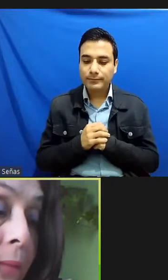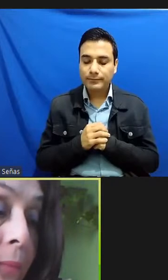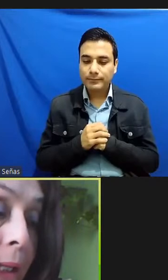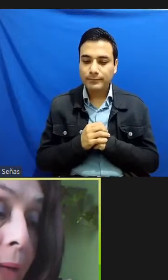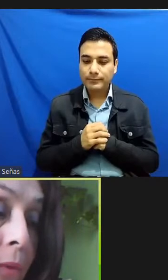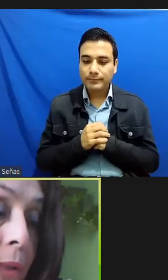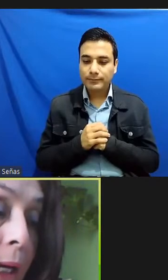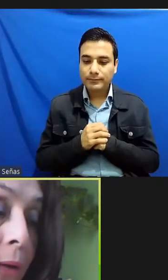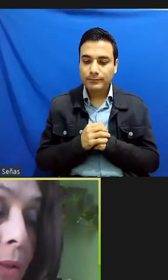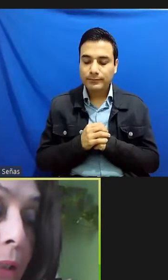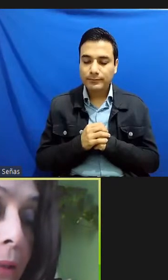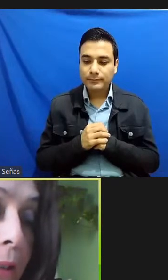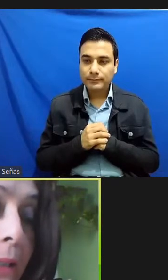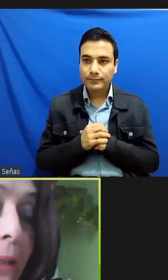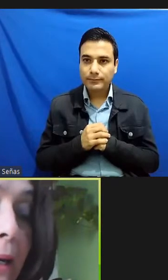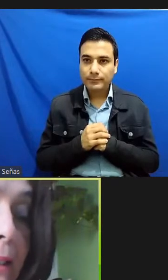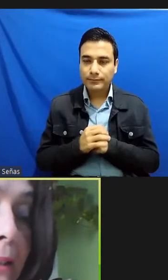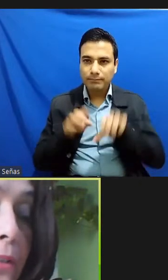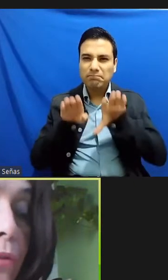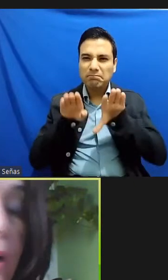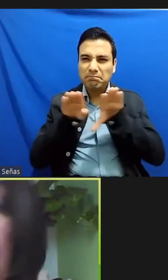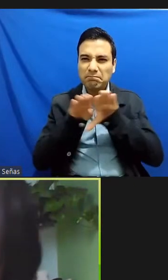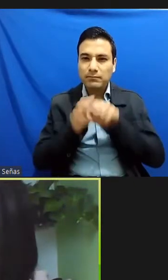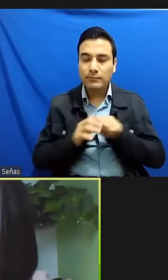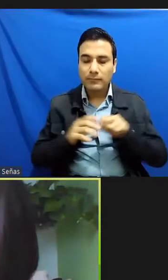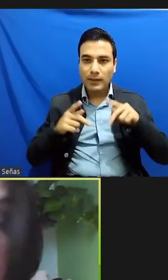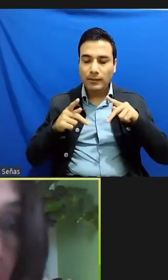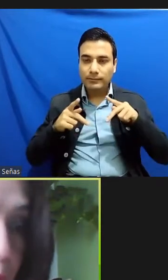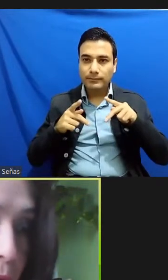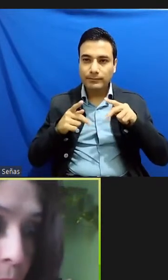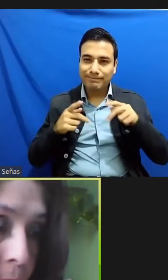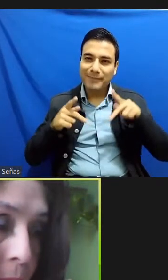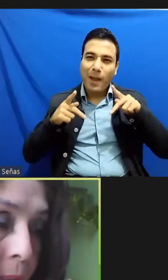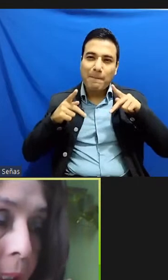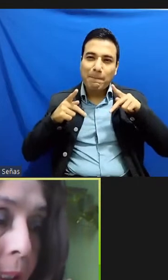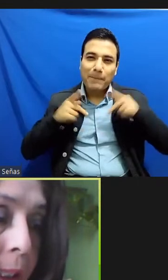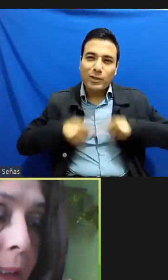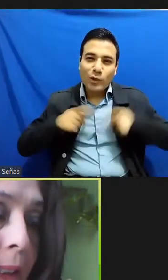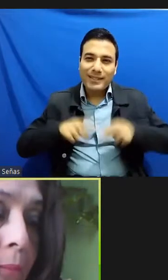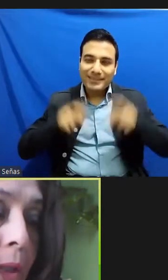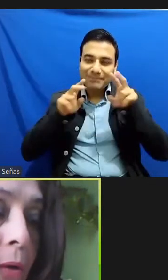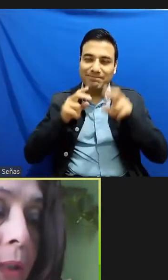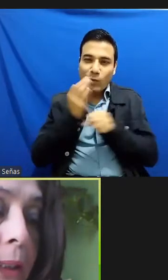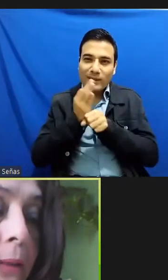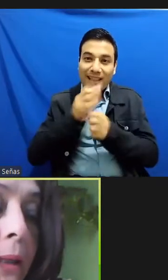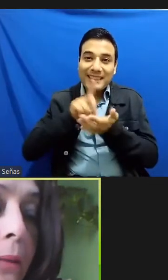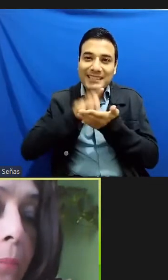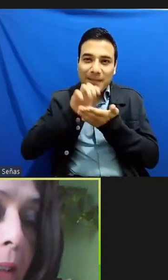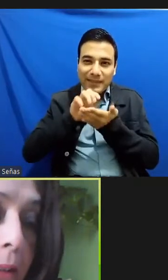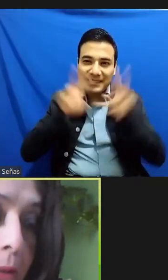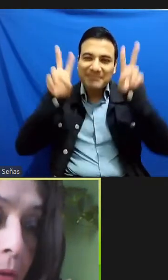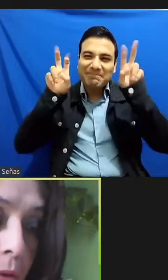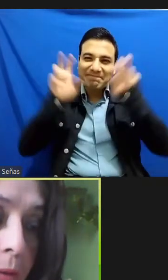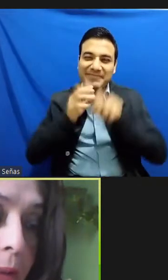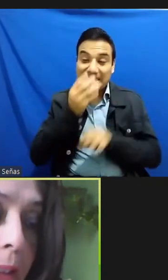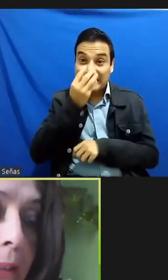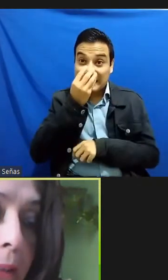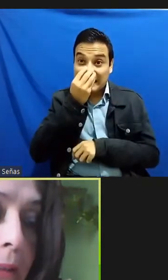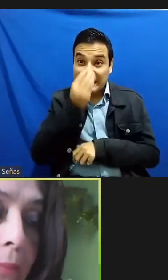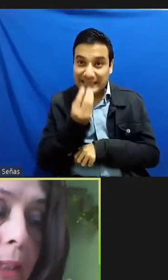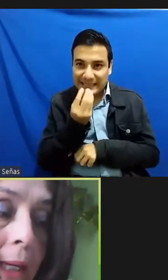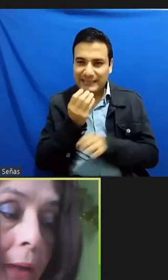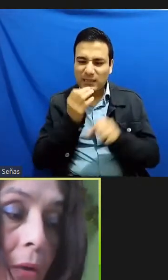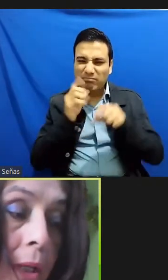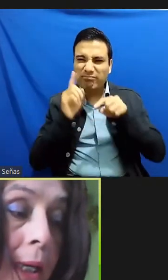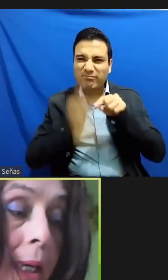exterminamos a los que tienen narices fuera de toda proporción el término interpelación de